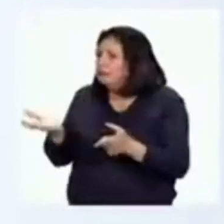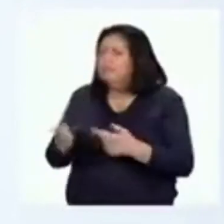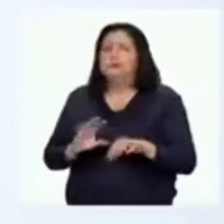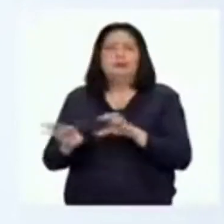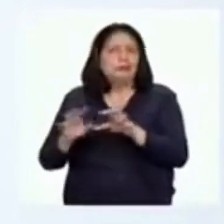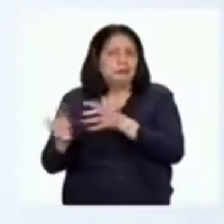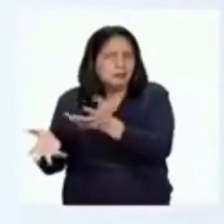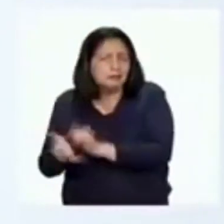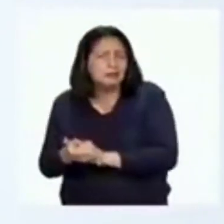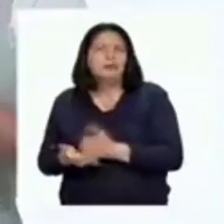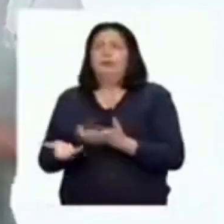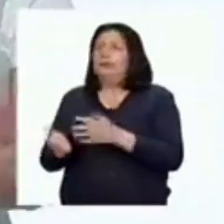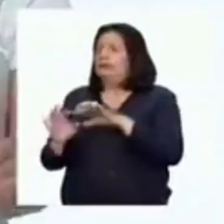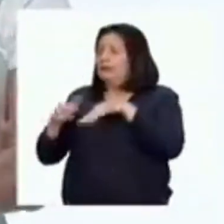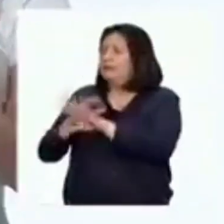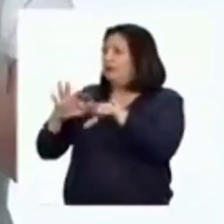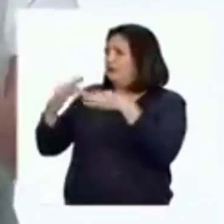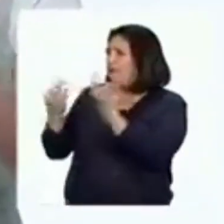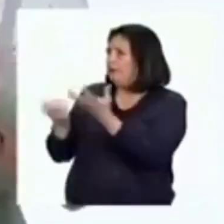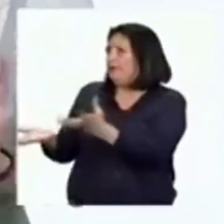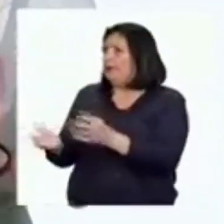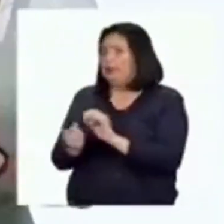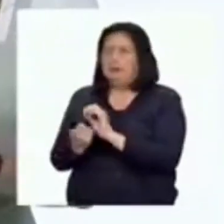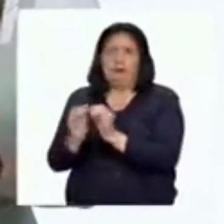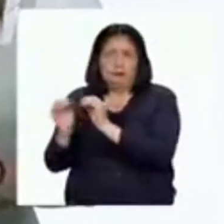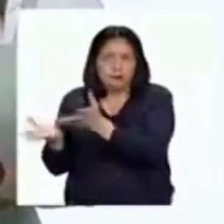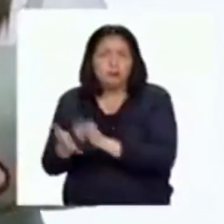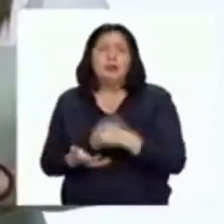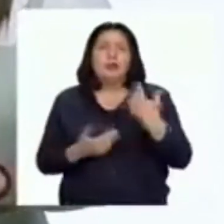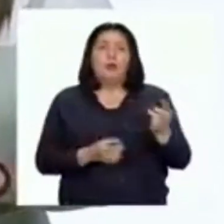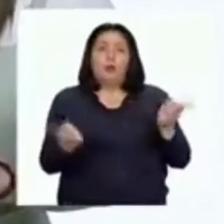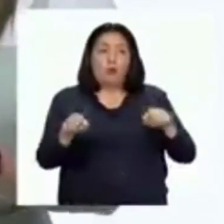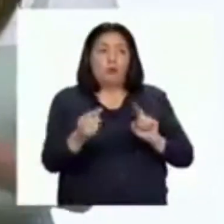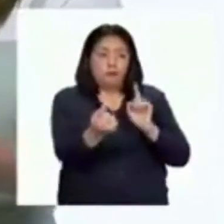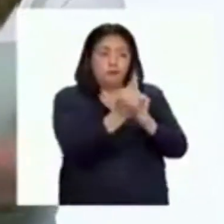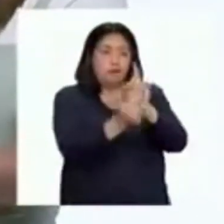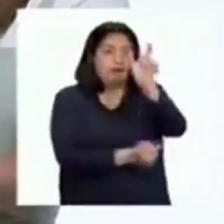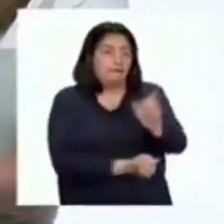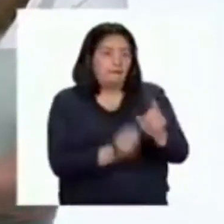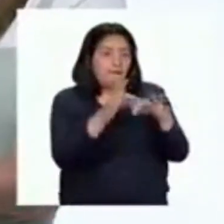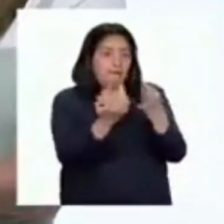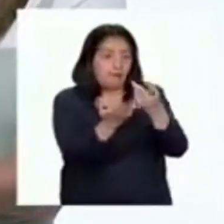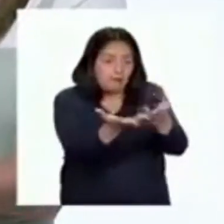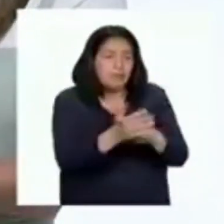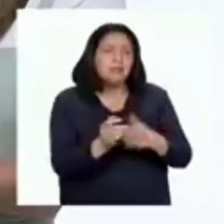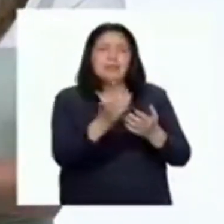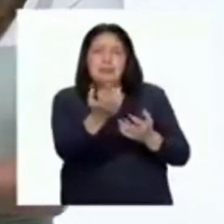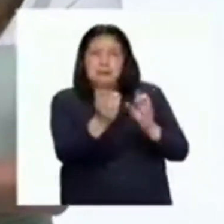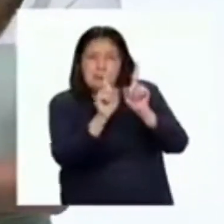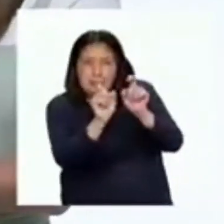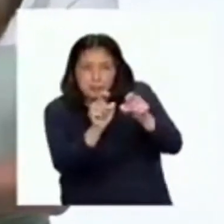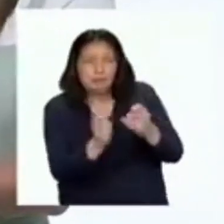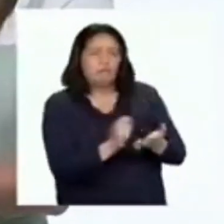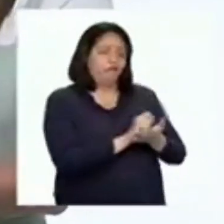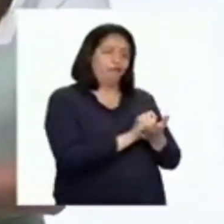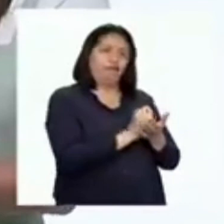prácticas en nuestra familia? Muy bien. Una vez que encuentren a un familiar para entrevistar, apunta sus respuestas.